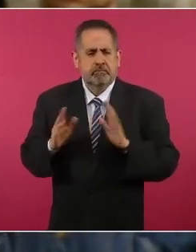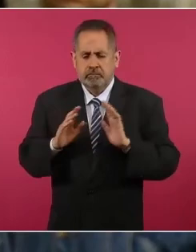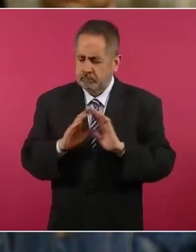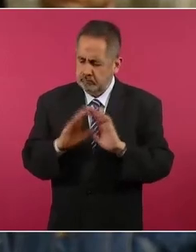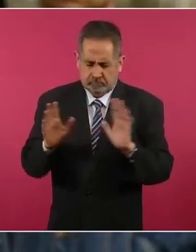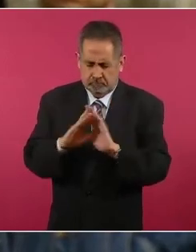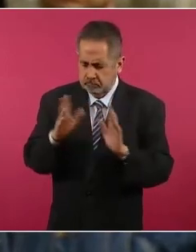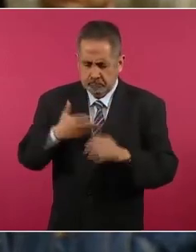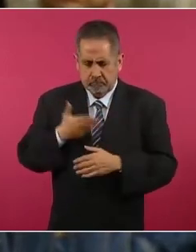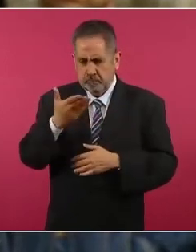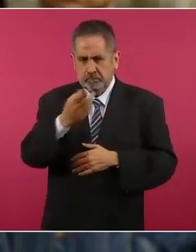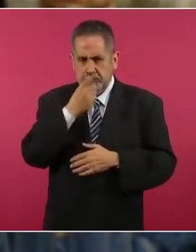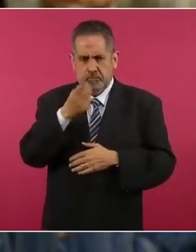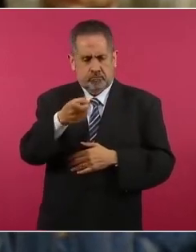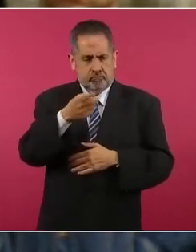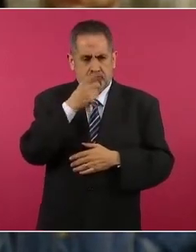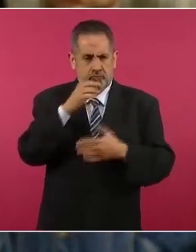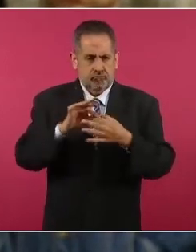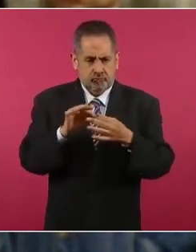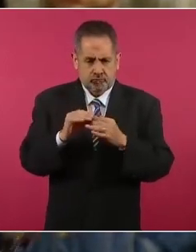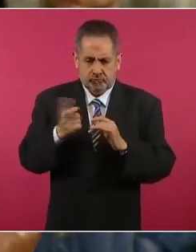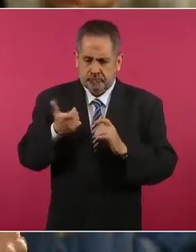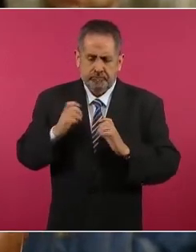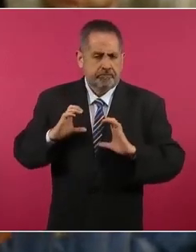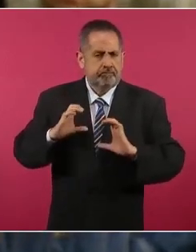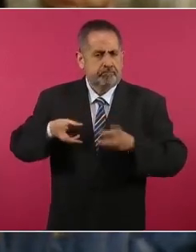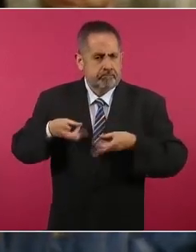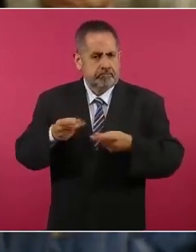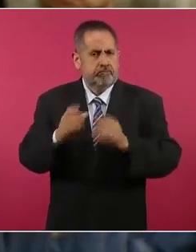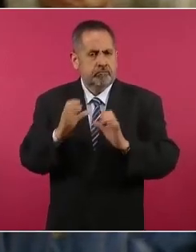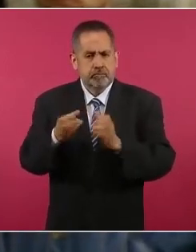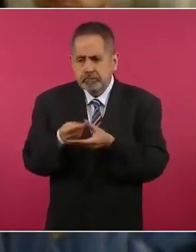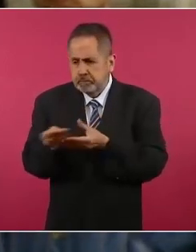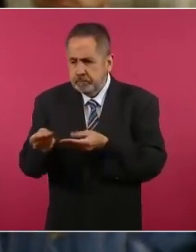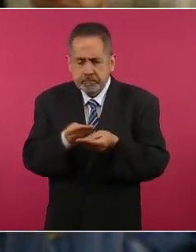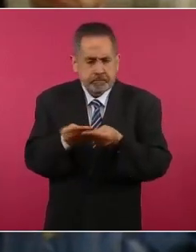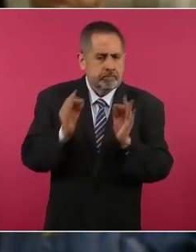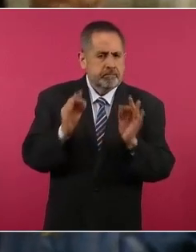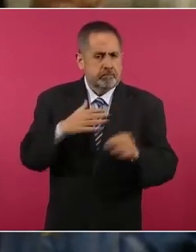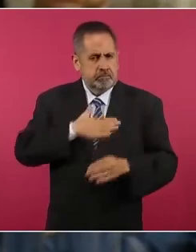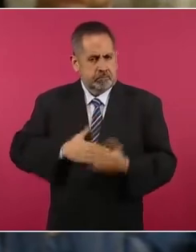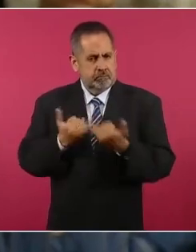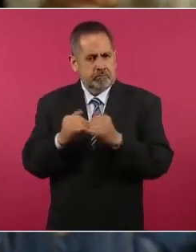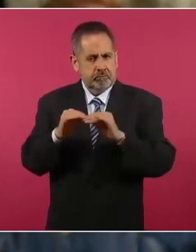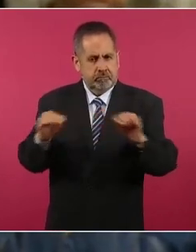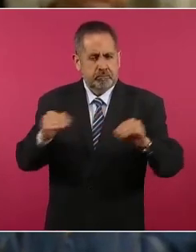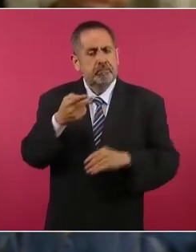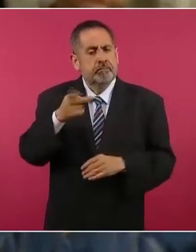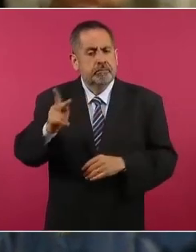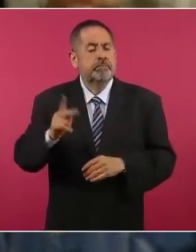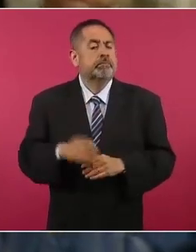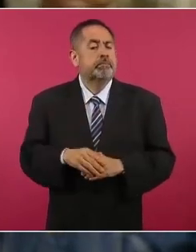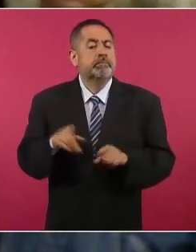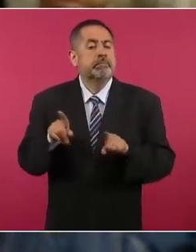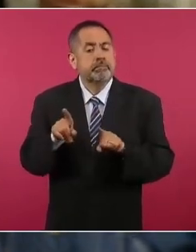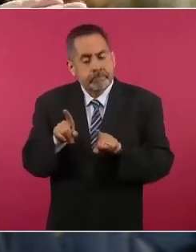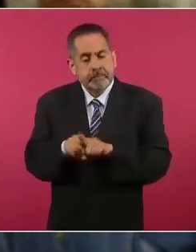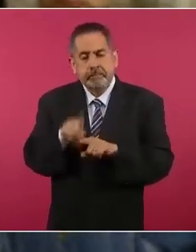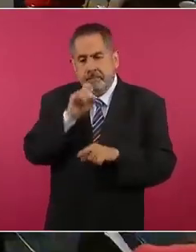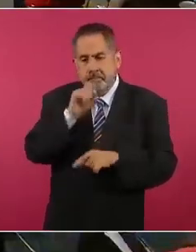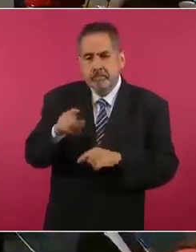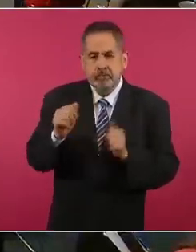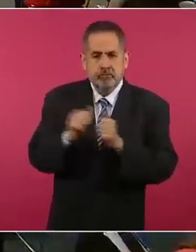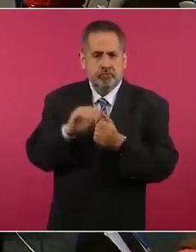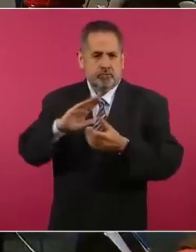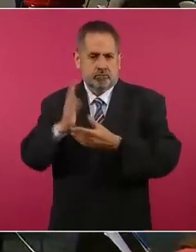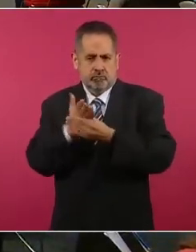públicas del país, porque usted bien lo dice, que lo cuida y que además hay que distribuirlo de manera equitativa. Pero también aquí le voy a dejar con